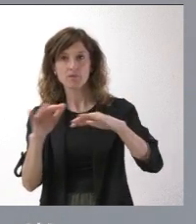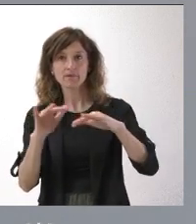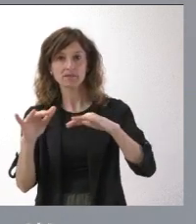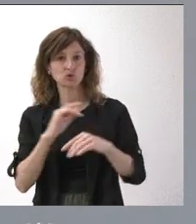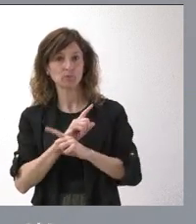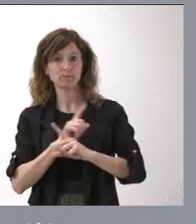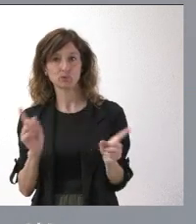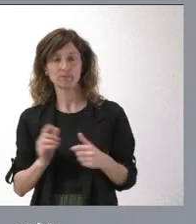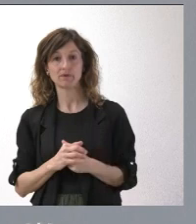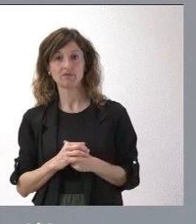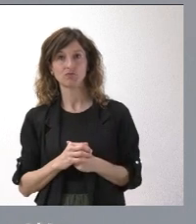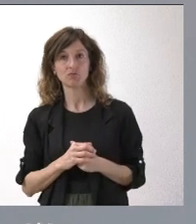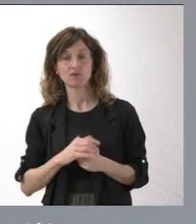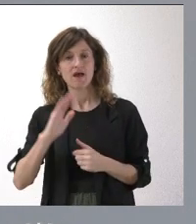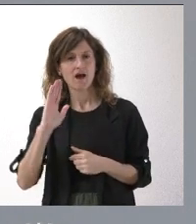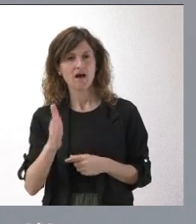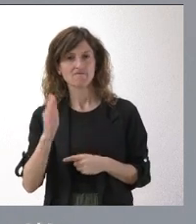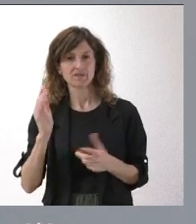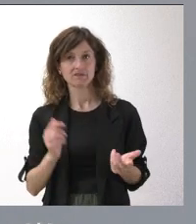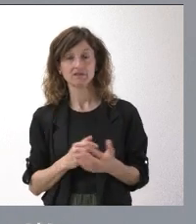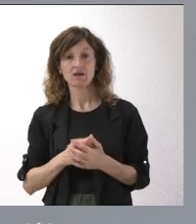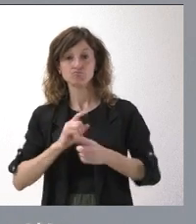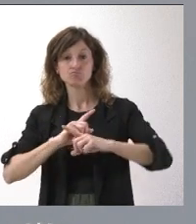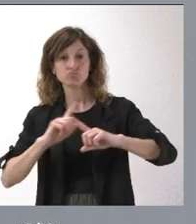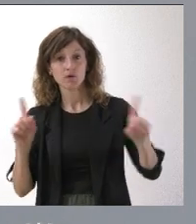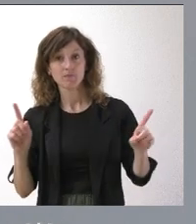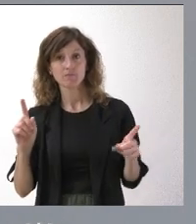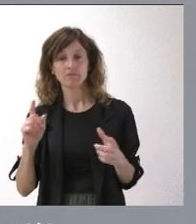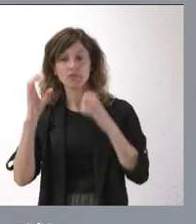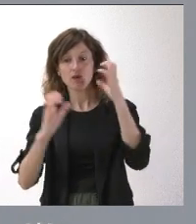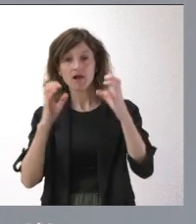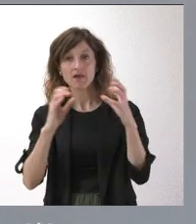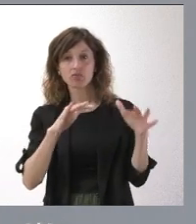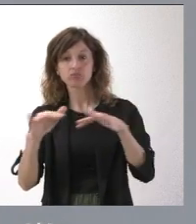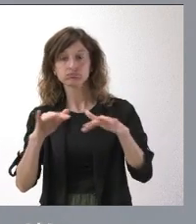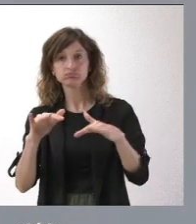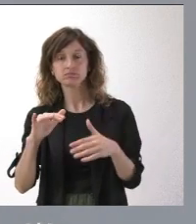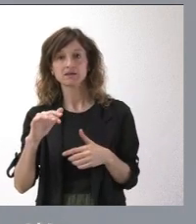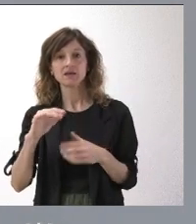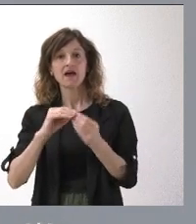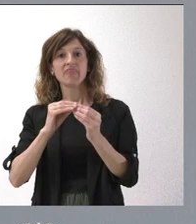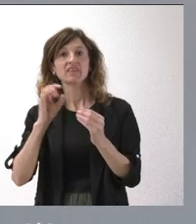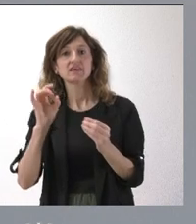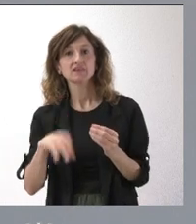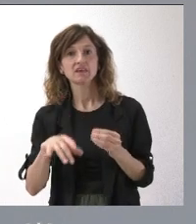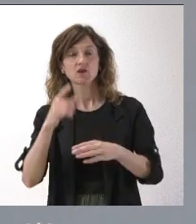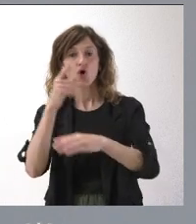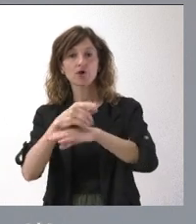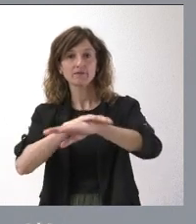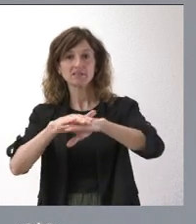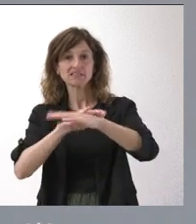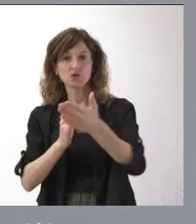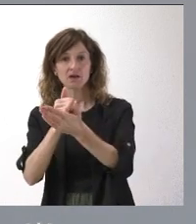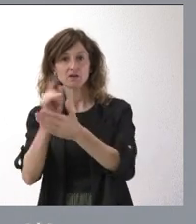El perjuicio se deriva de la prohibición del movimiento del ganado y quien establece la prohibición del movimiento del ganado es la orden del Ministerio de